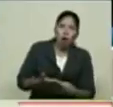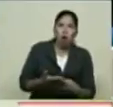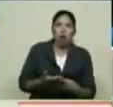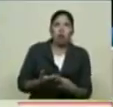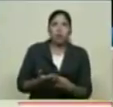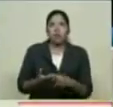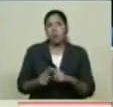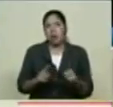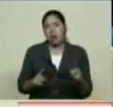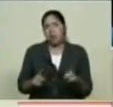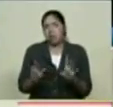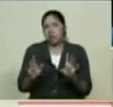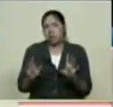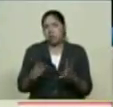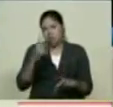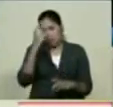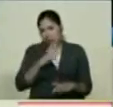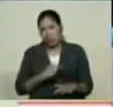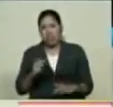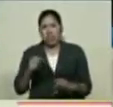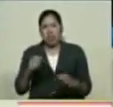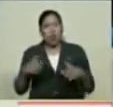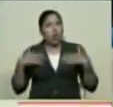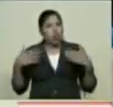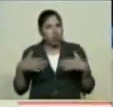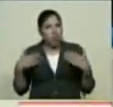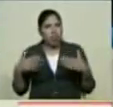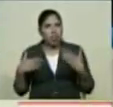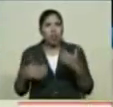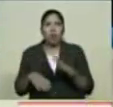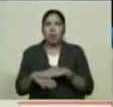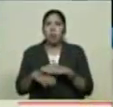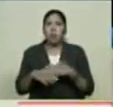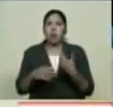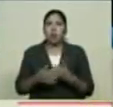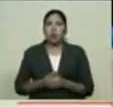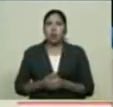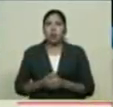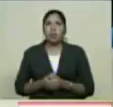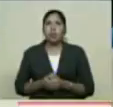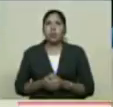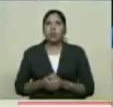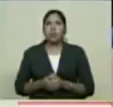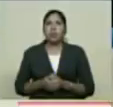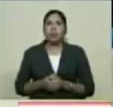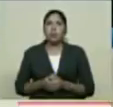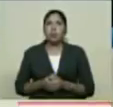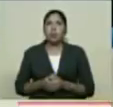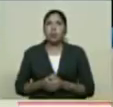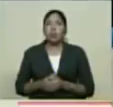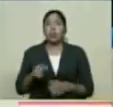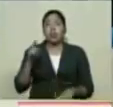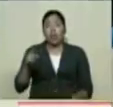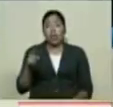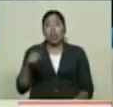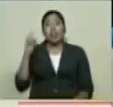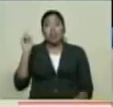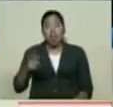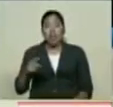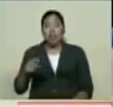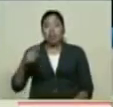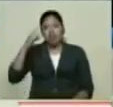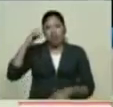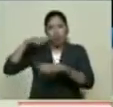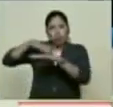ciclista Pues contento Porque además Se redujo un poco El tema de la caminata ¿No? Porque allá Tienen que pasar Por quebradas Tienen que